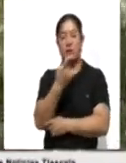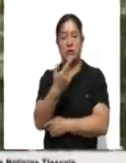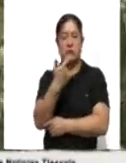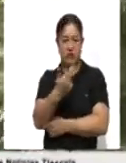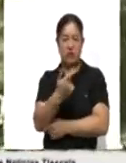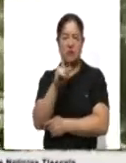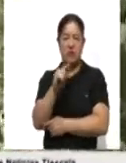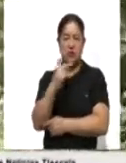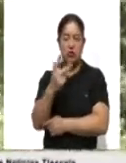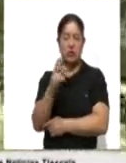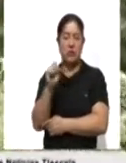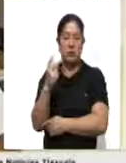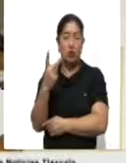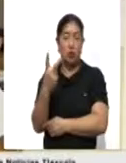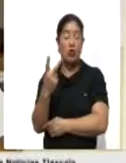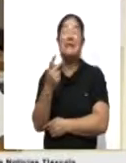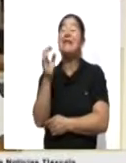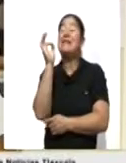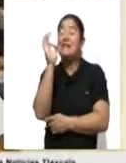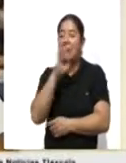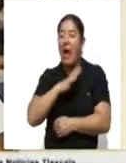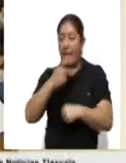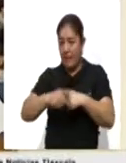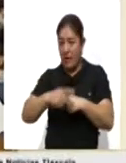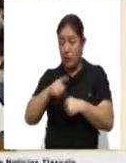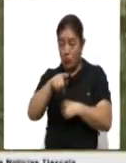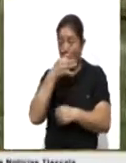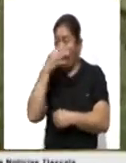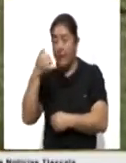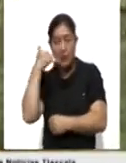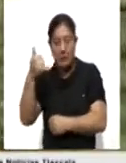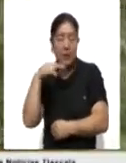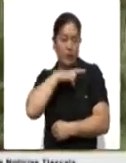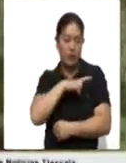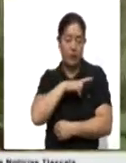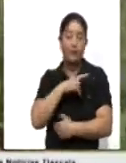-7862. Para Ahora Noticias, Lorena Temolzin.